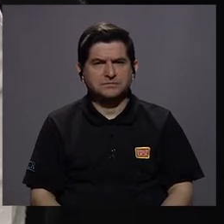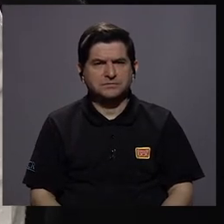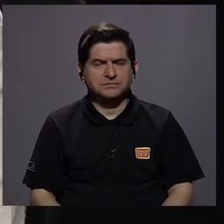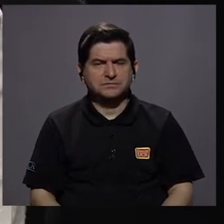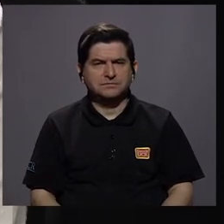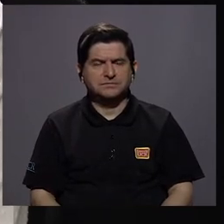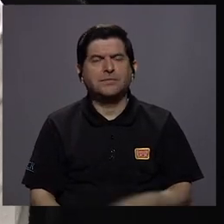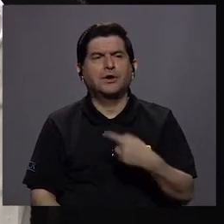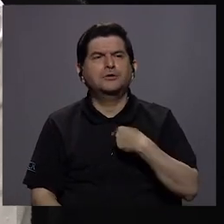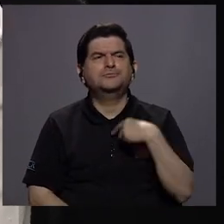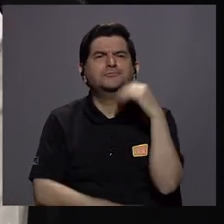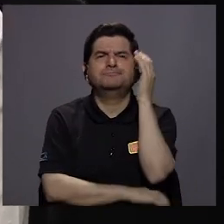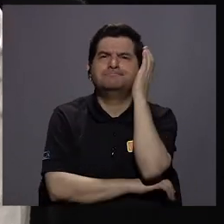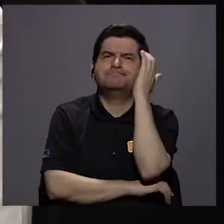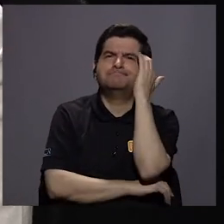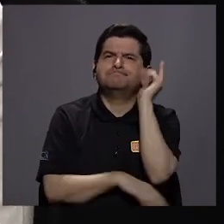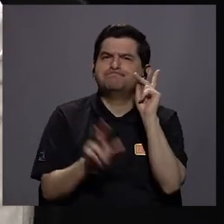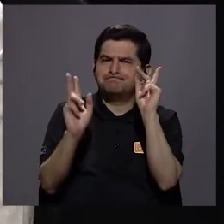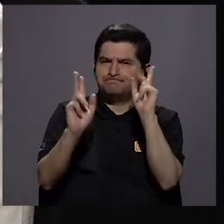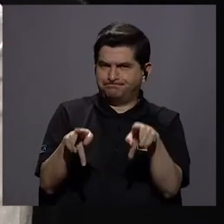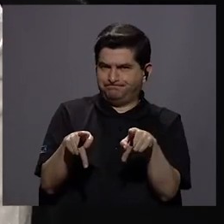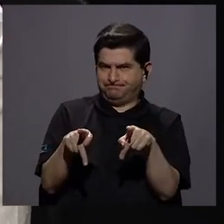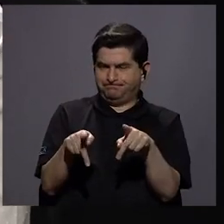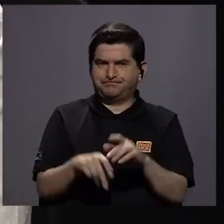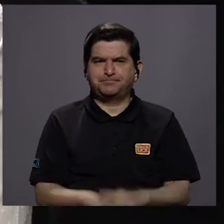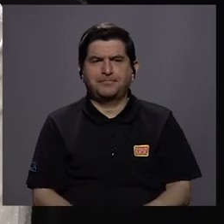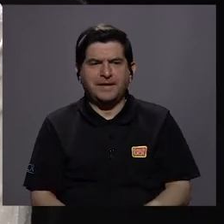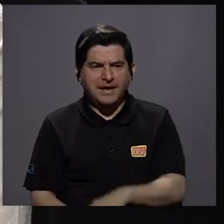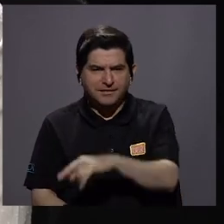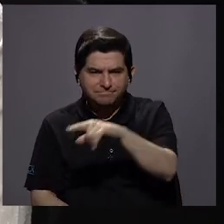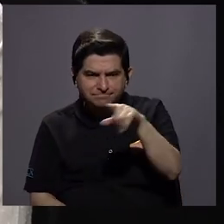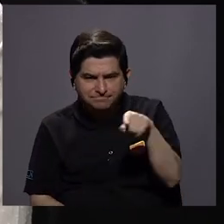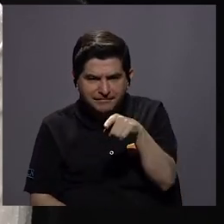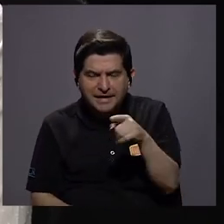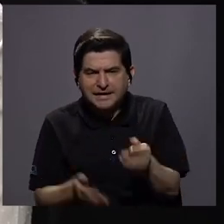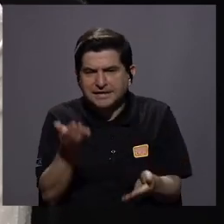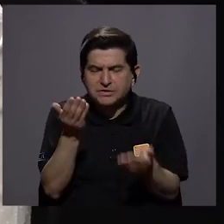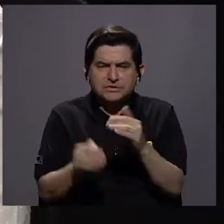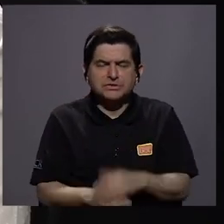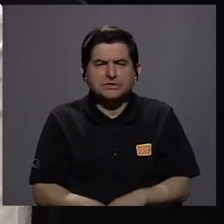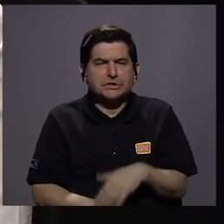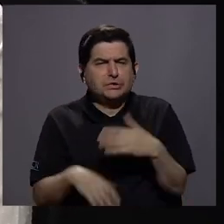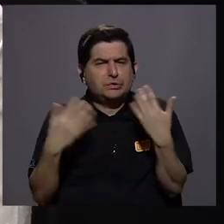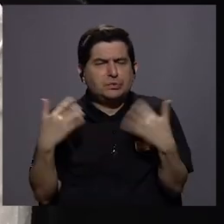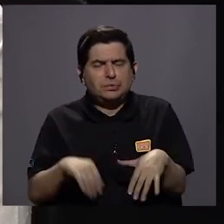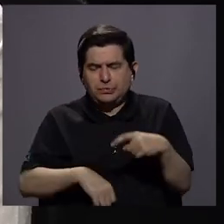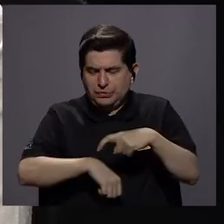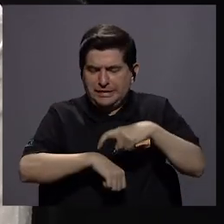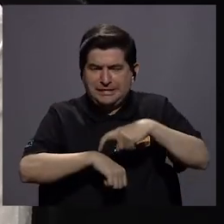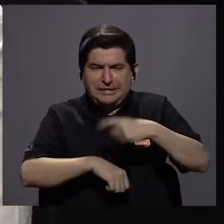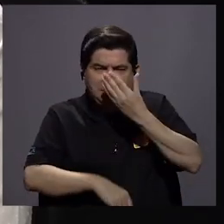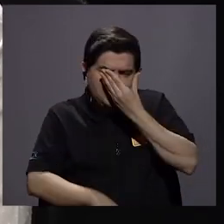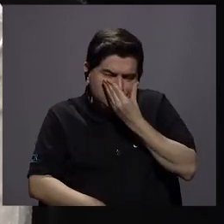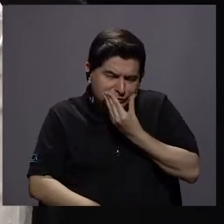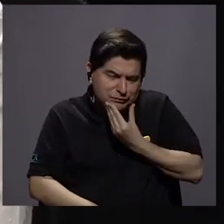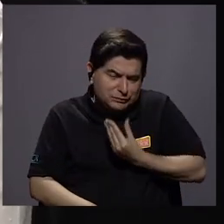y yo sé que hay muchas personas que deben haber sufrido mucho este tiempo